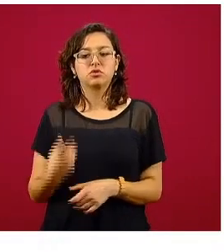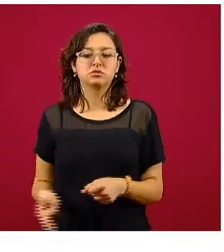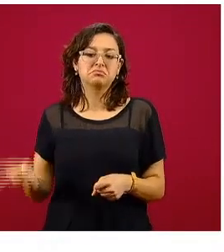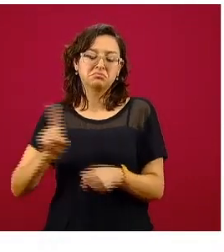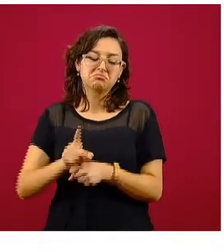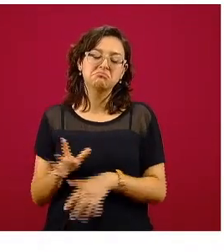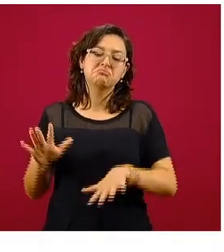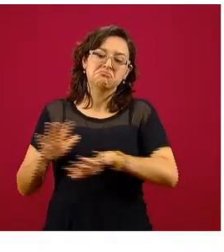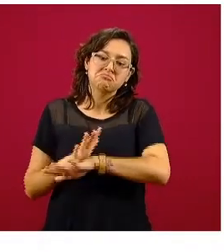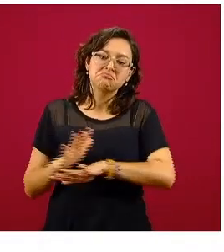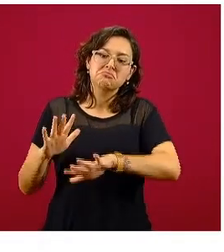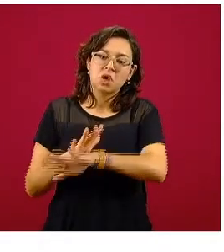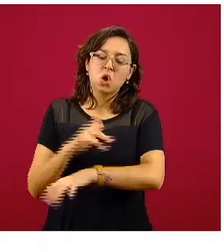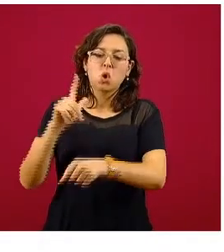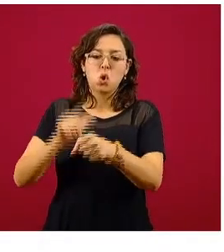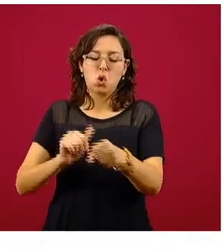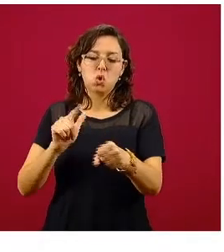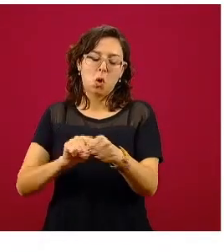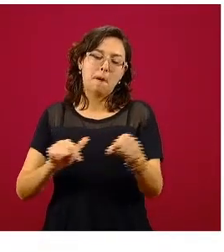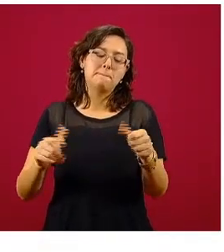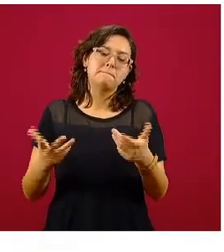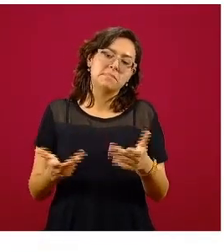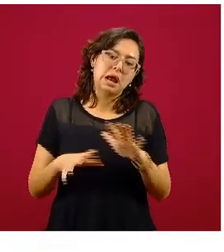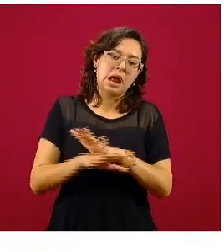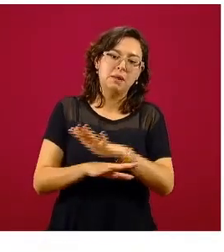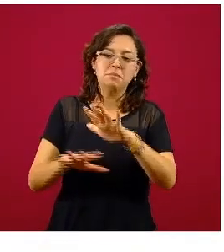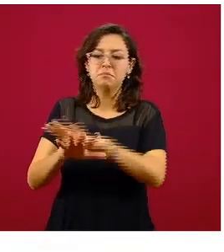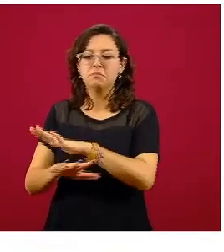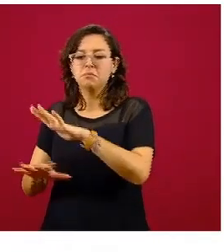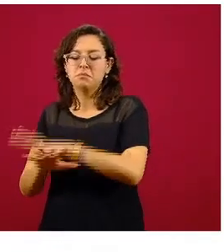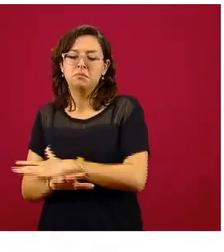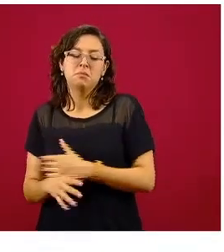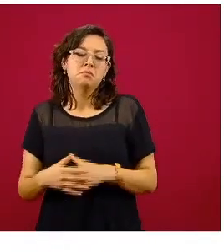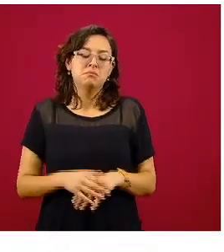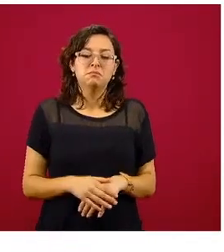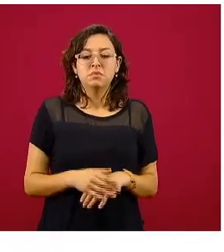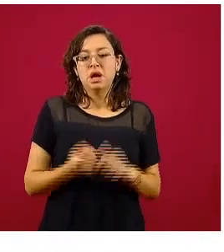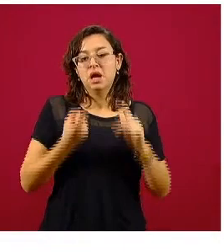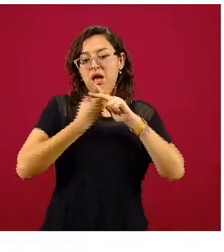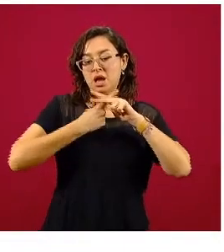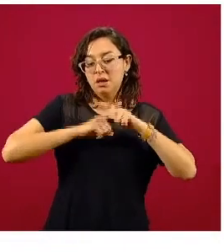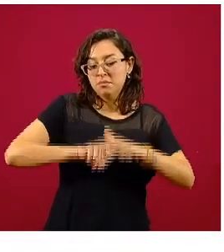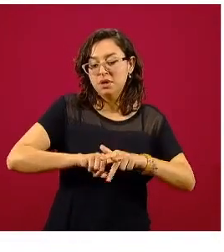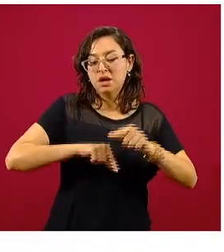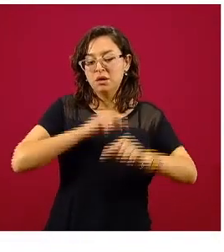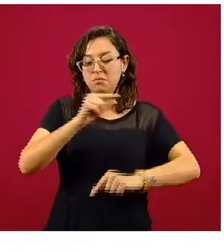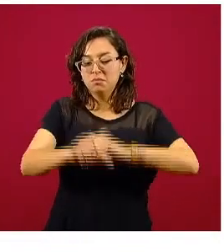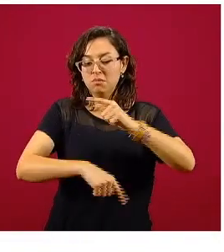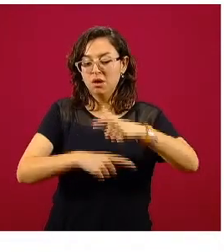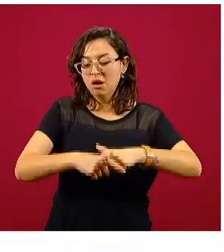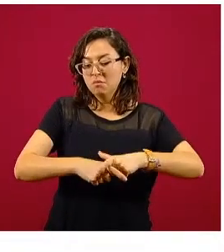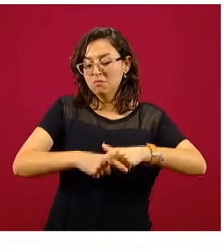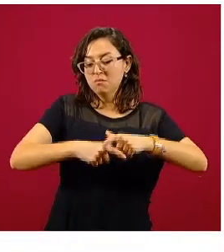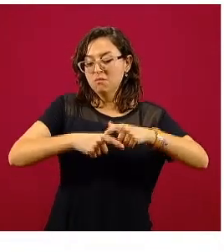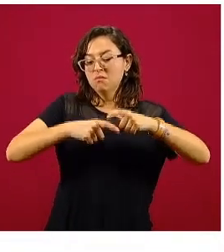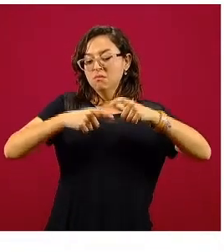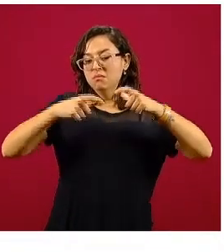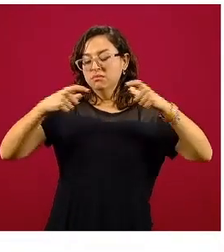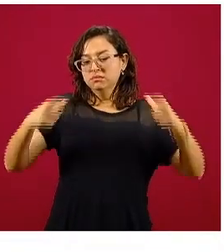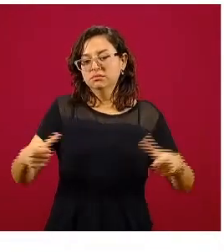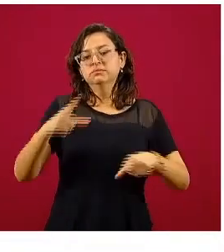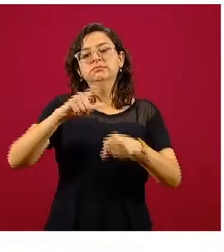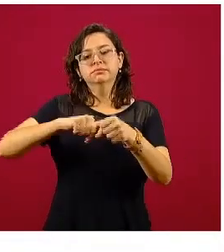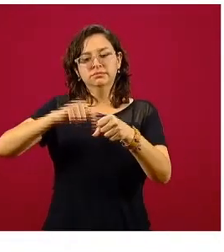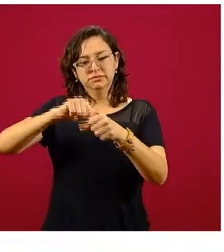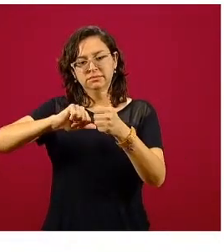móvil, podemos ver que los colores también cambian. Si una entidad federativa con el día empieza a incrementar el color a más oscuro, pues entonces